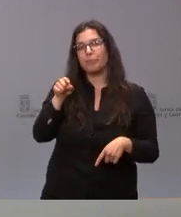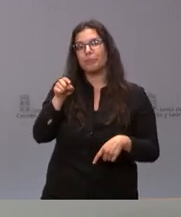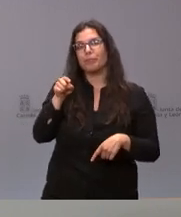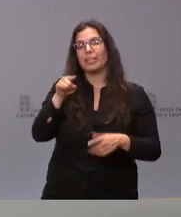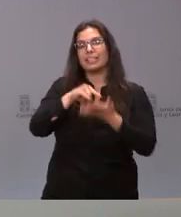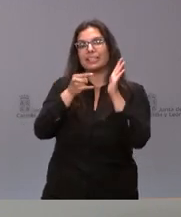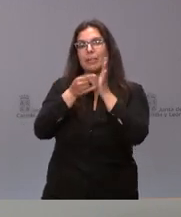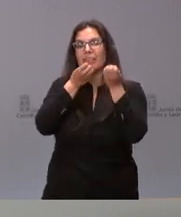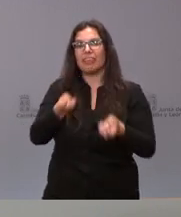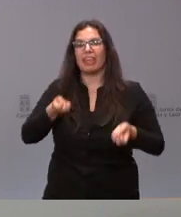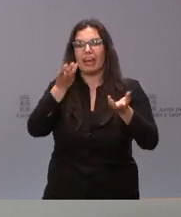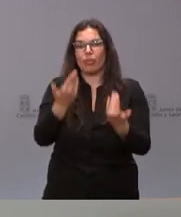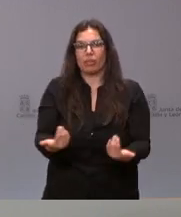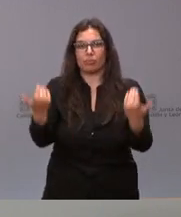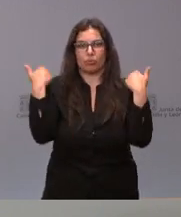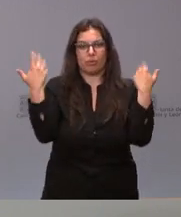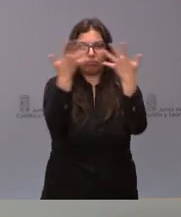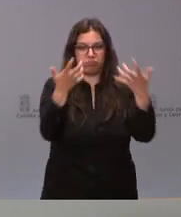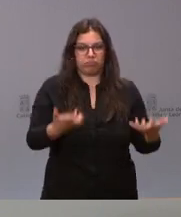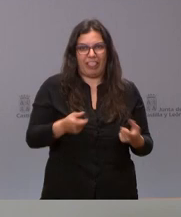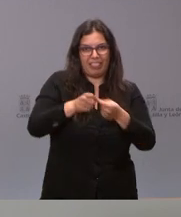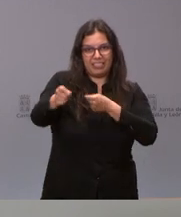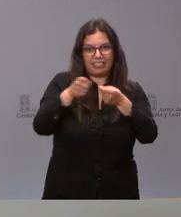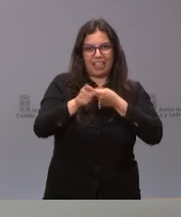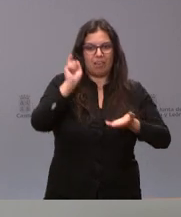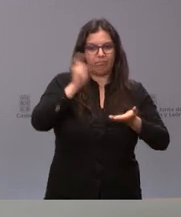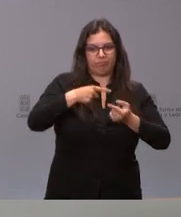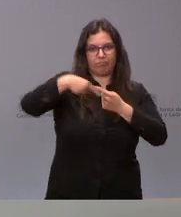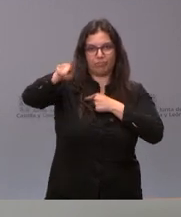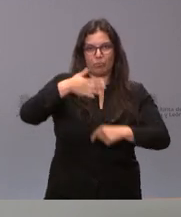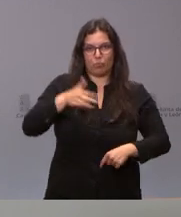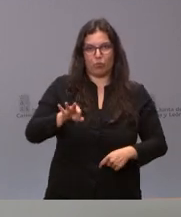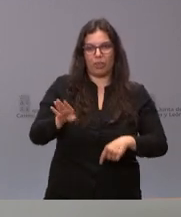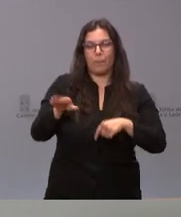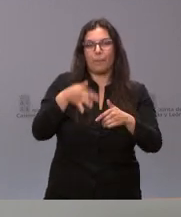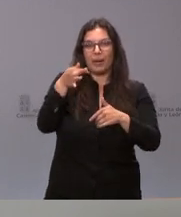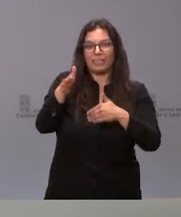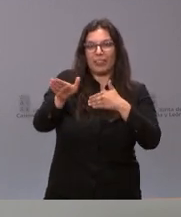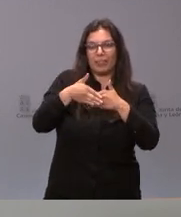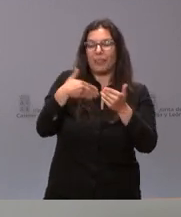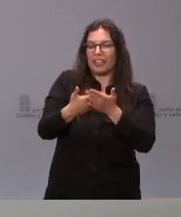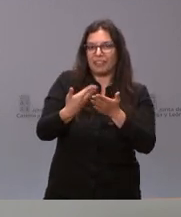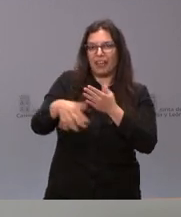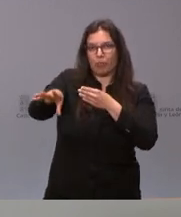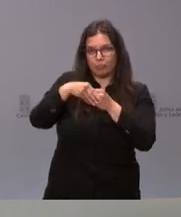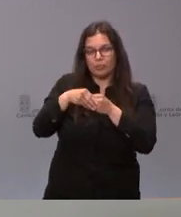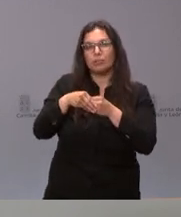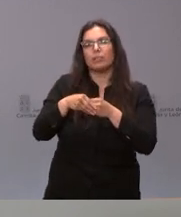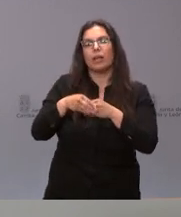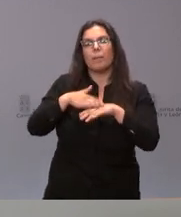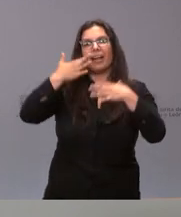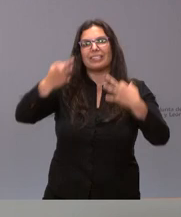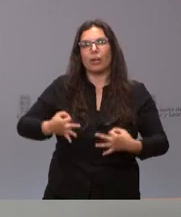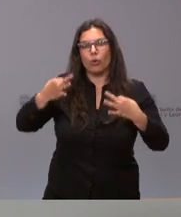declaración responsable, formulada de forma telemática, que acompañará el certificado que garantice la seguridad de las instalaciones